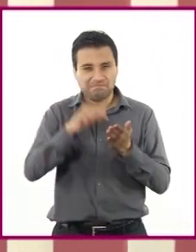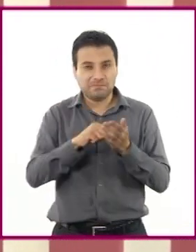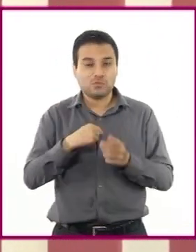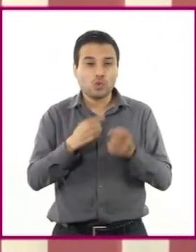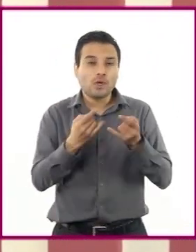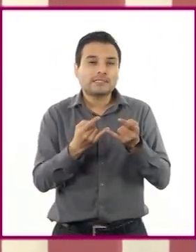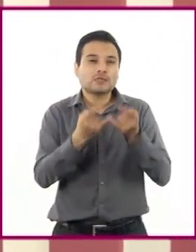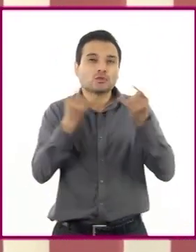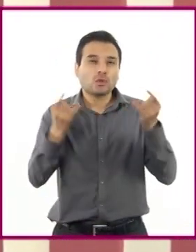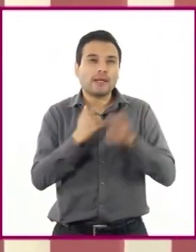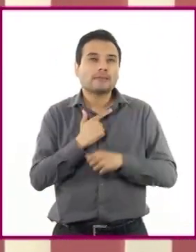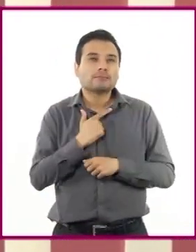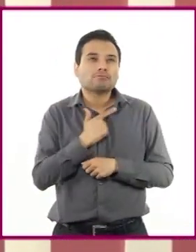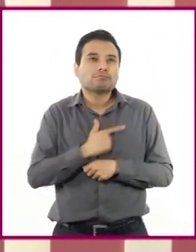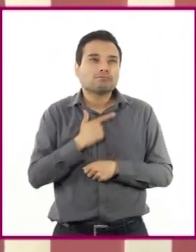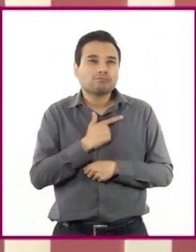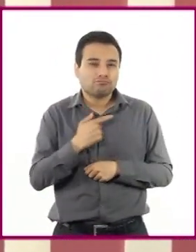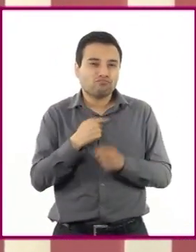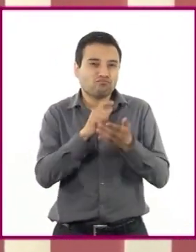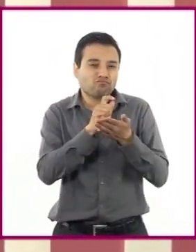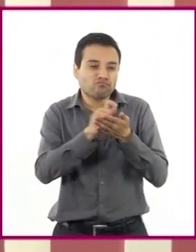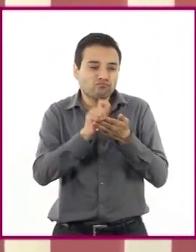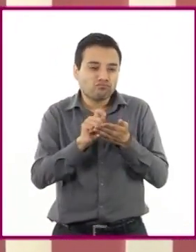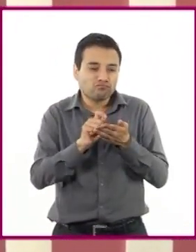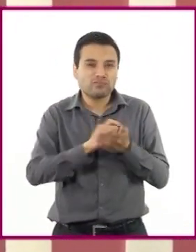historias que me gustan y haré guiones de teatro.